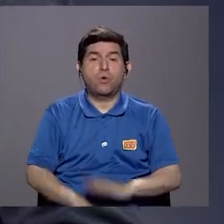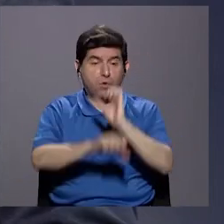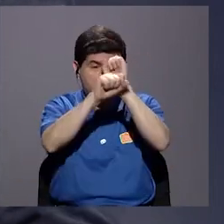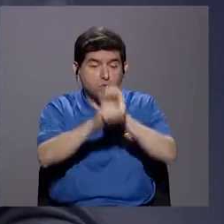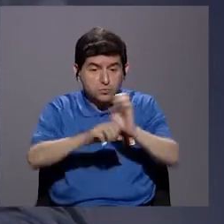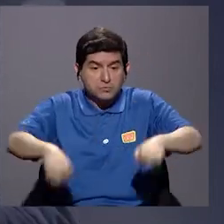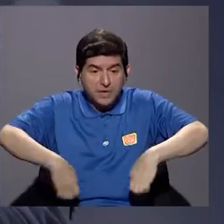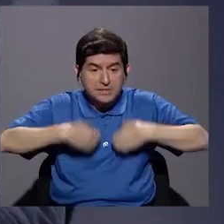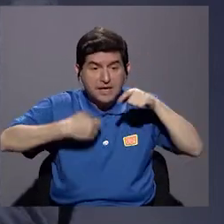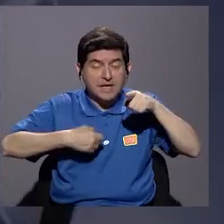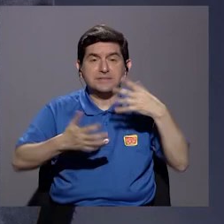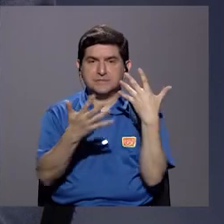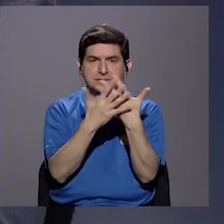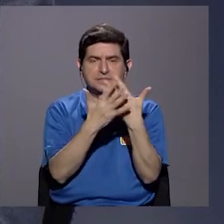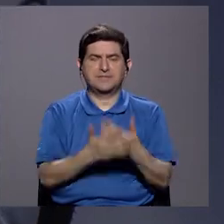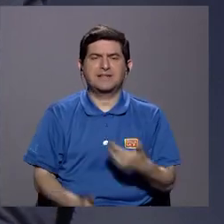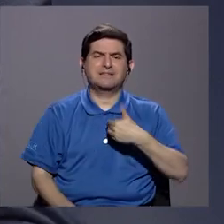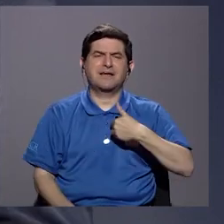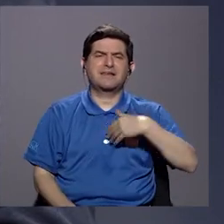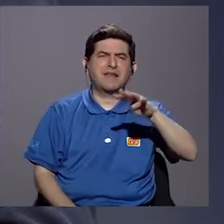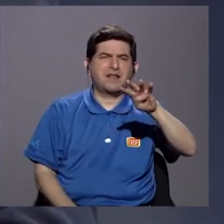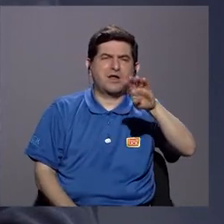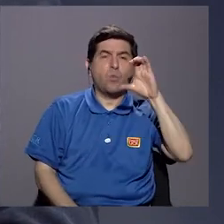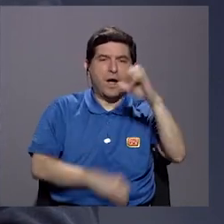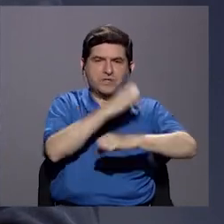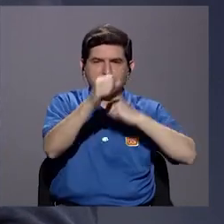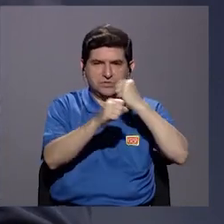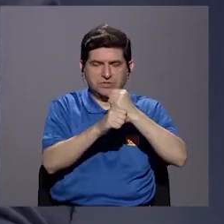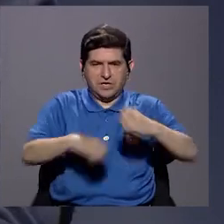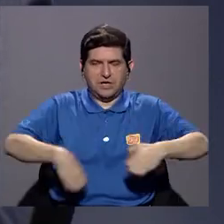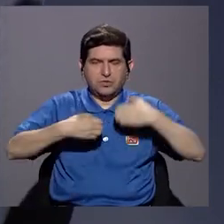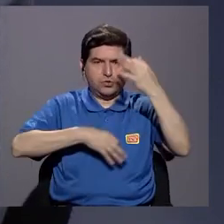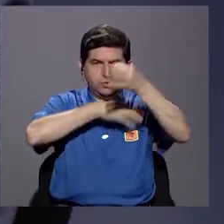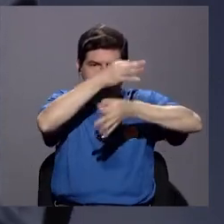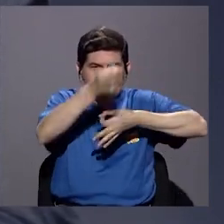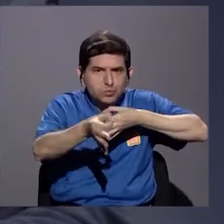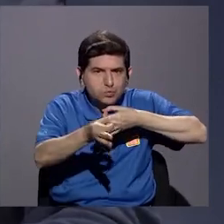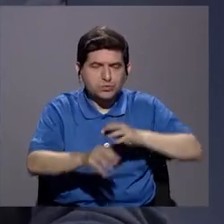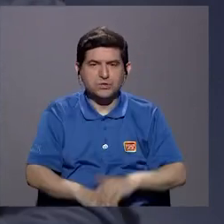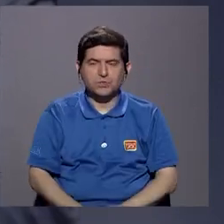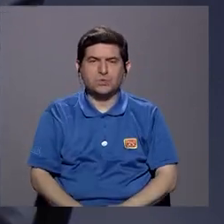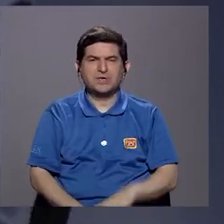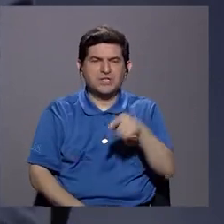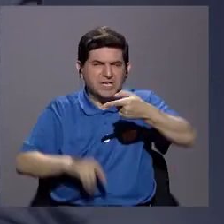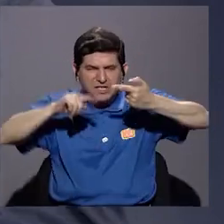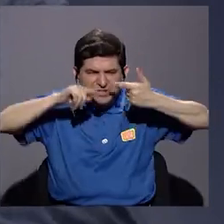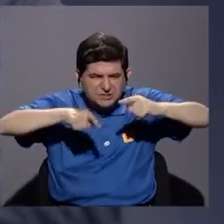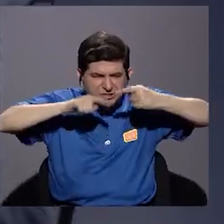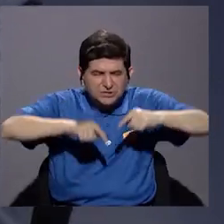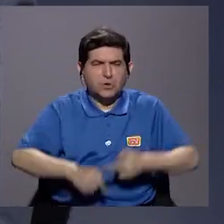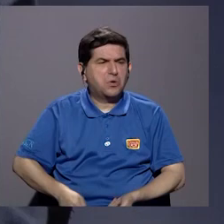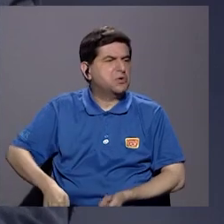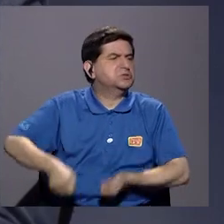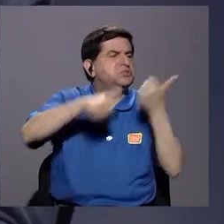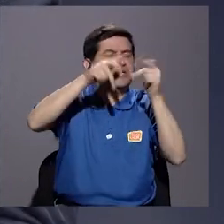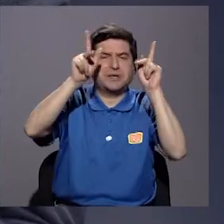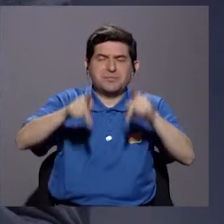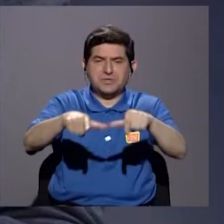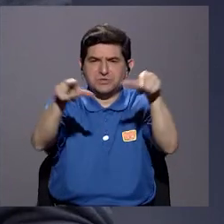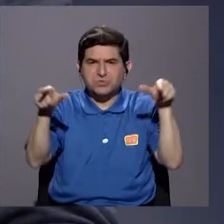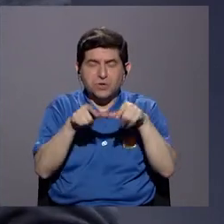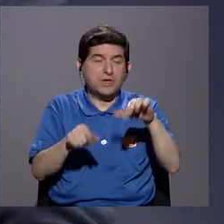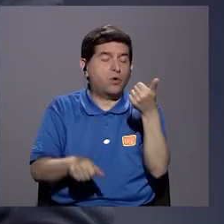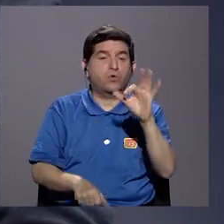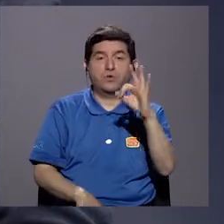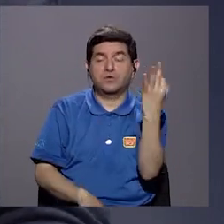está acostumbrada a que existan cárceles. Las cárceles tienen 400 años de existir, porque sustituyeron, digamos, las torturas, el destierro, y otras formas,